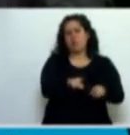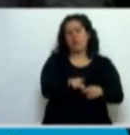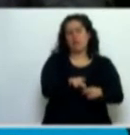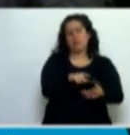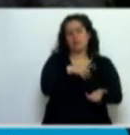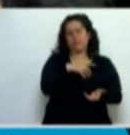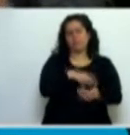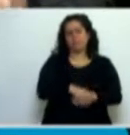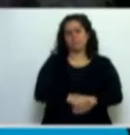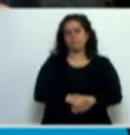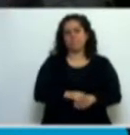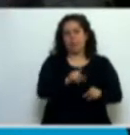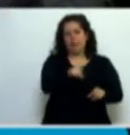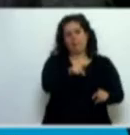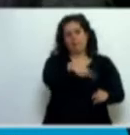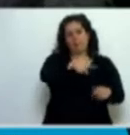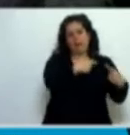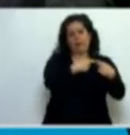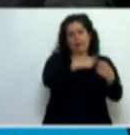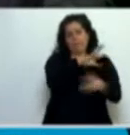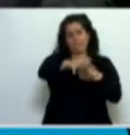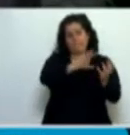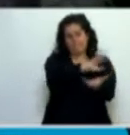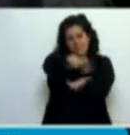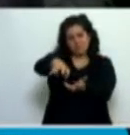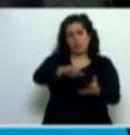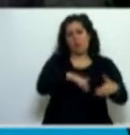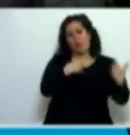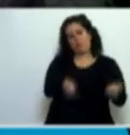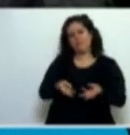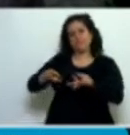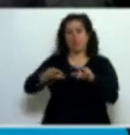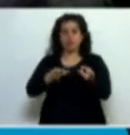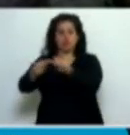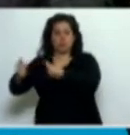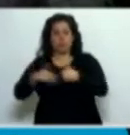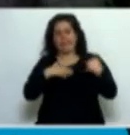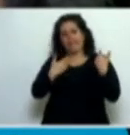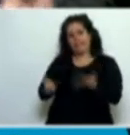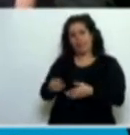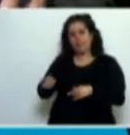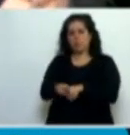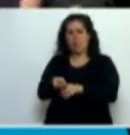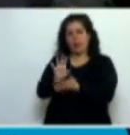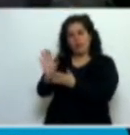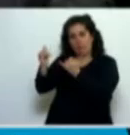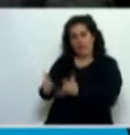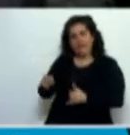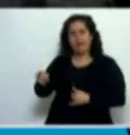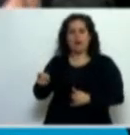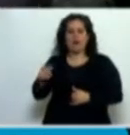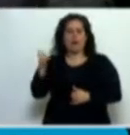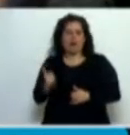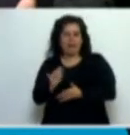del abuso que promueven a los consumidores que promueven de alguna deuda declarada, alguna